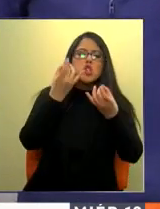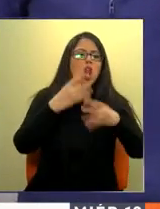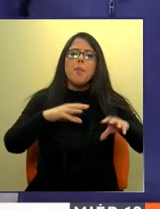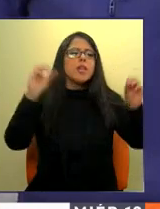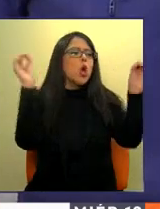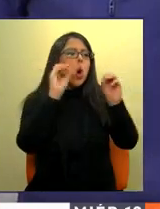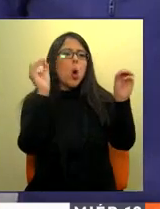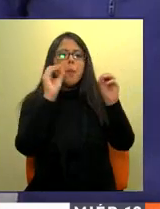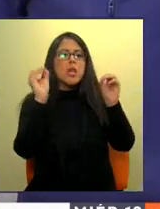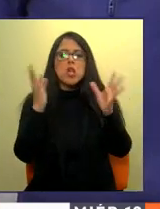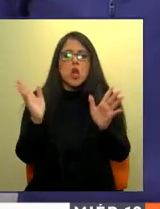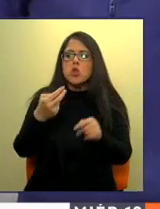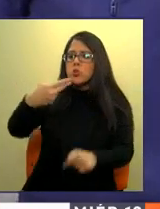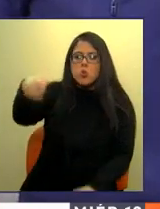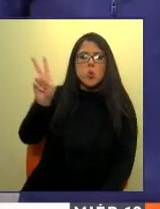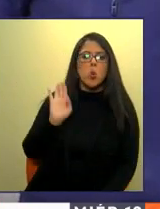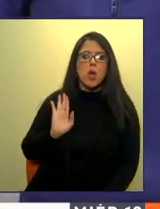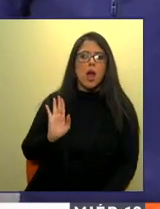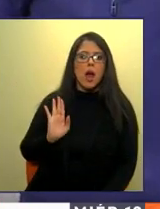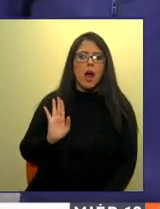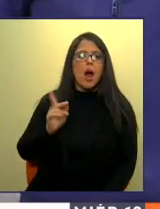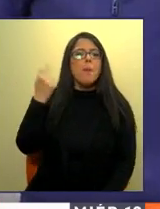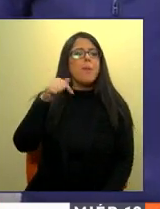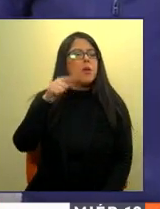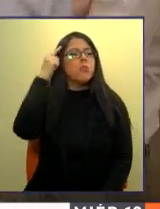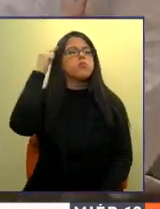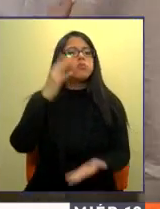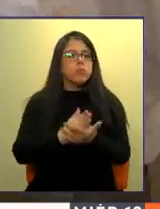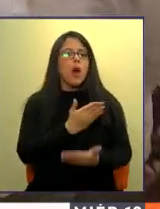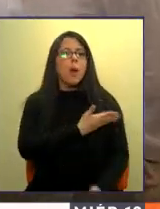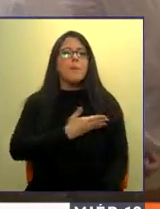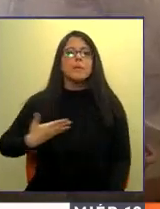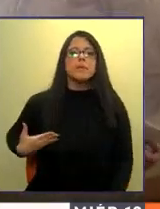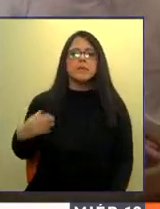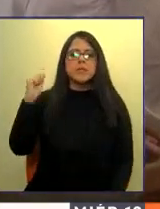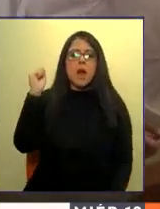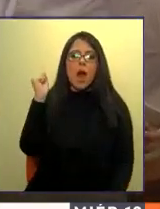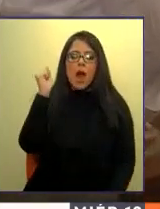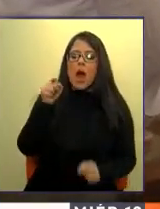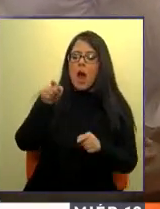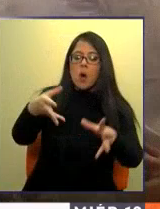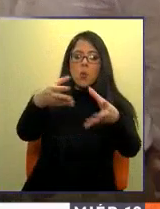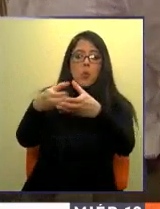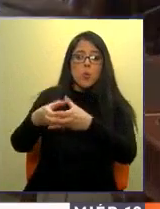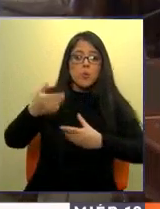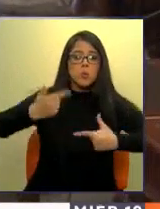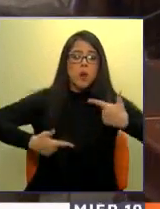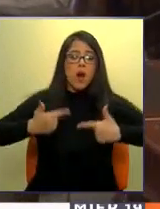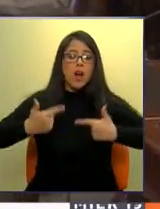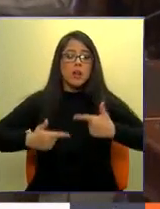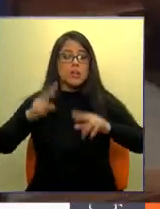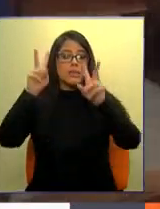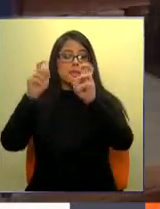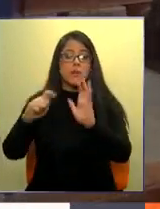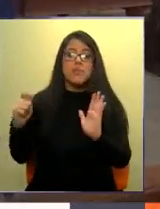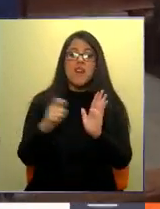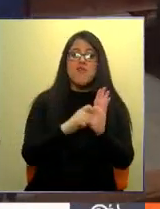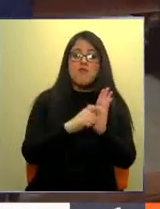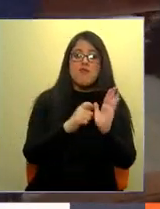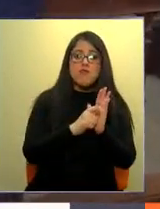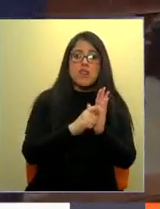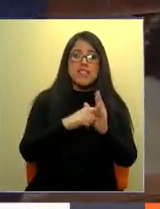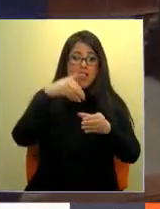ministro puede tomar. Es una decisión que va a tomar el presidente de la República. Entre los sectores políticos, el debate sobre la fecha del plebiscito